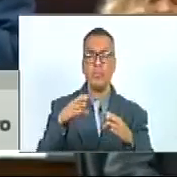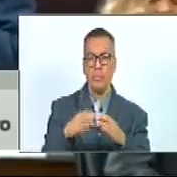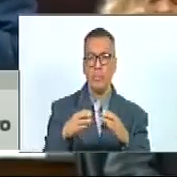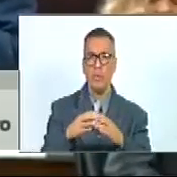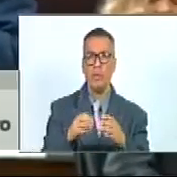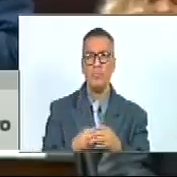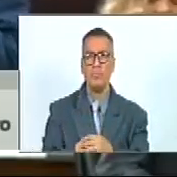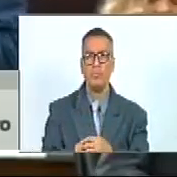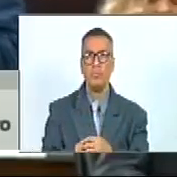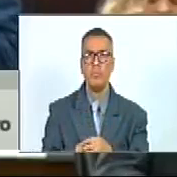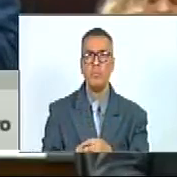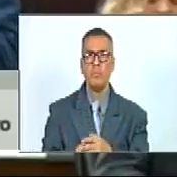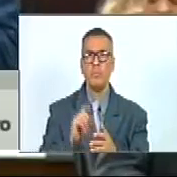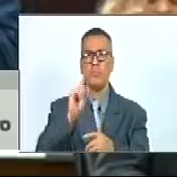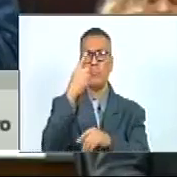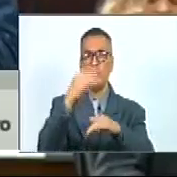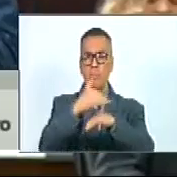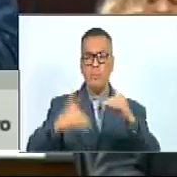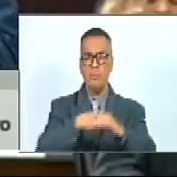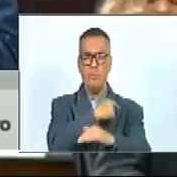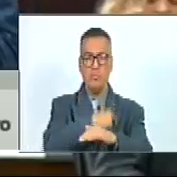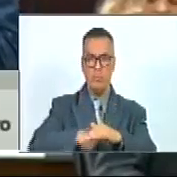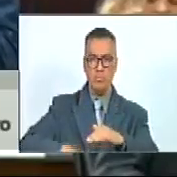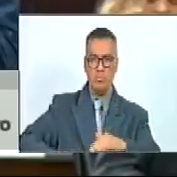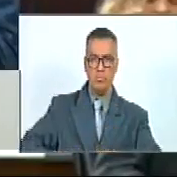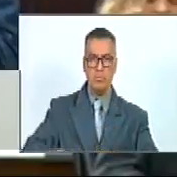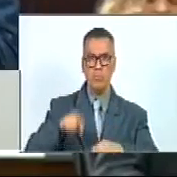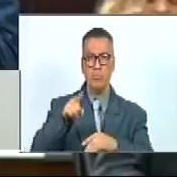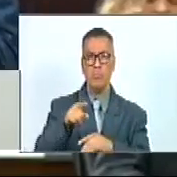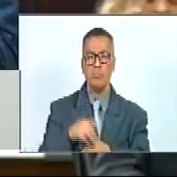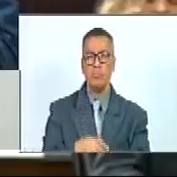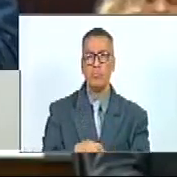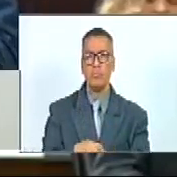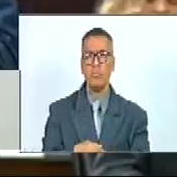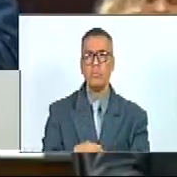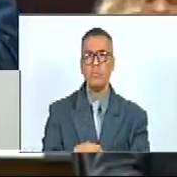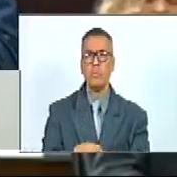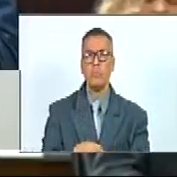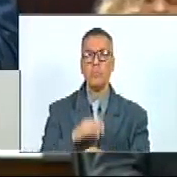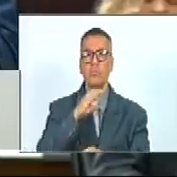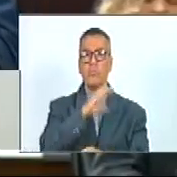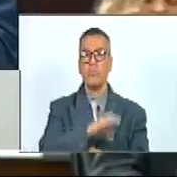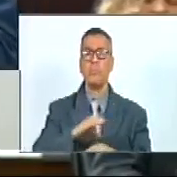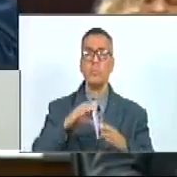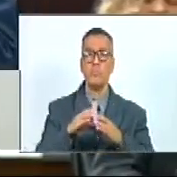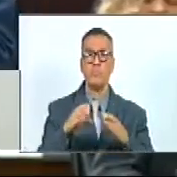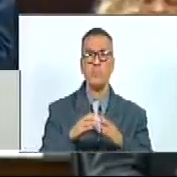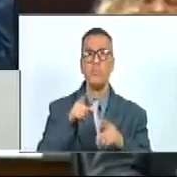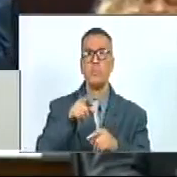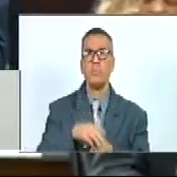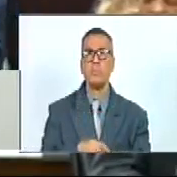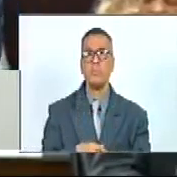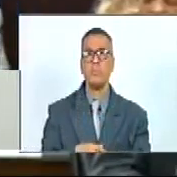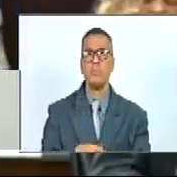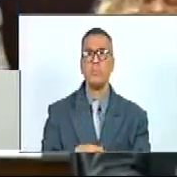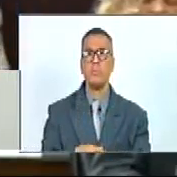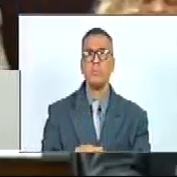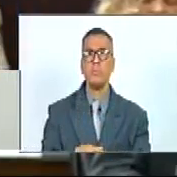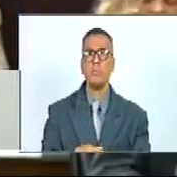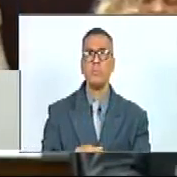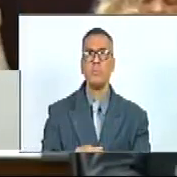con el primer vicepresidente del comité los comités allá son